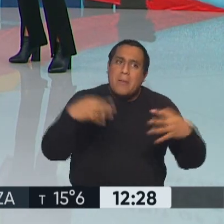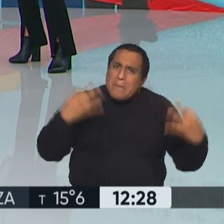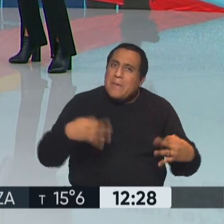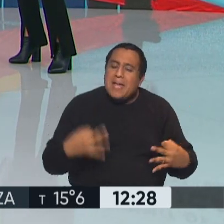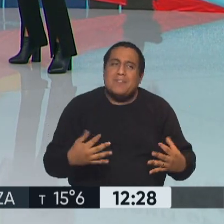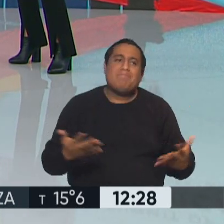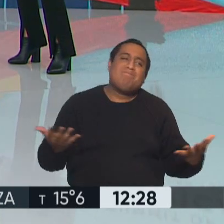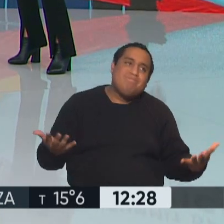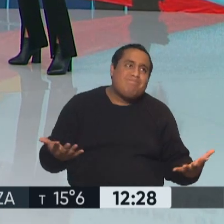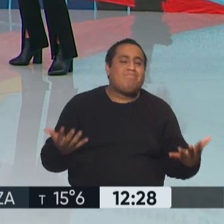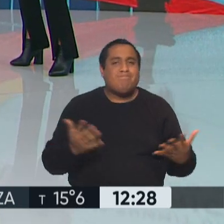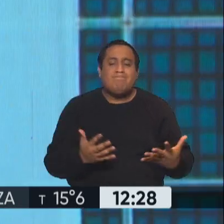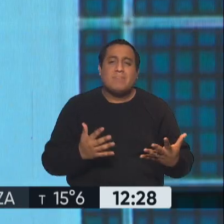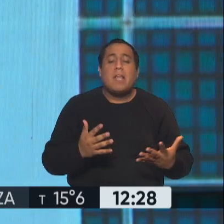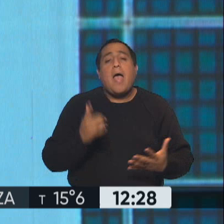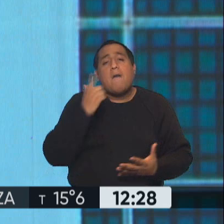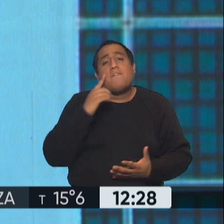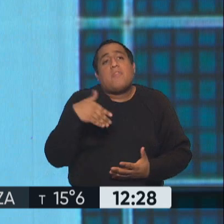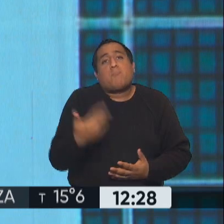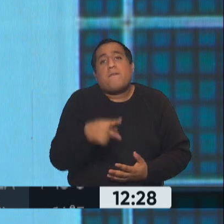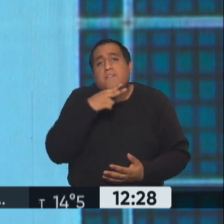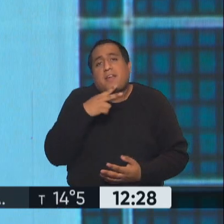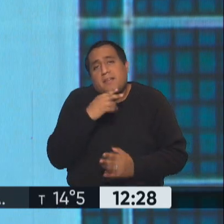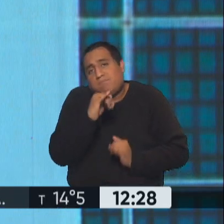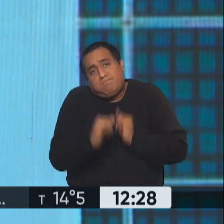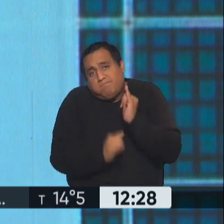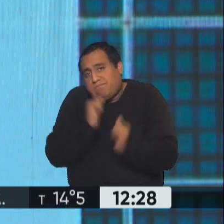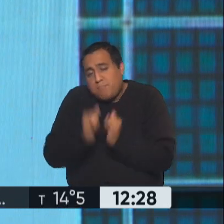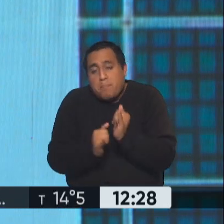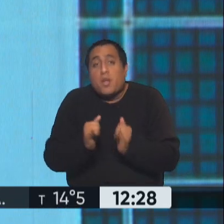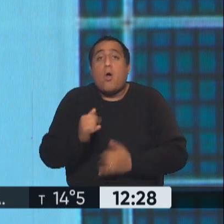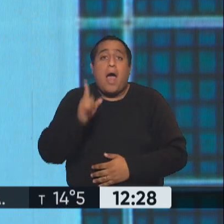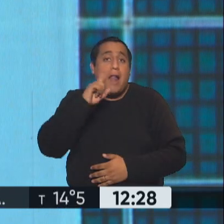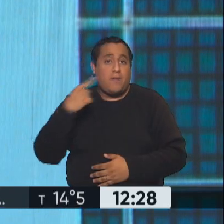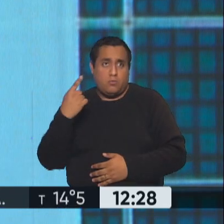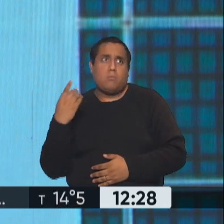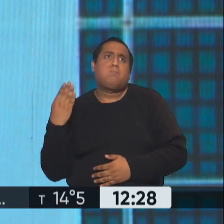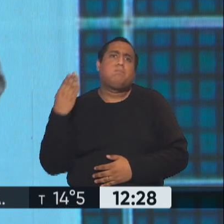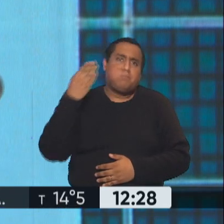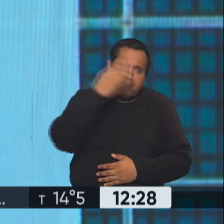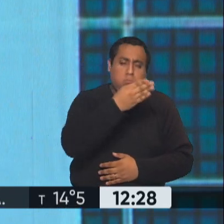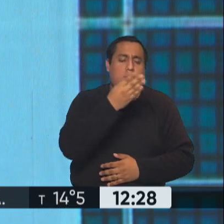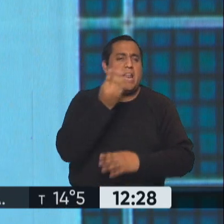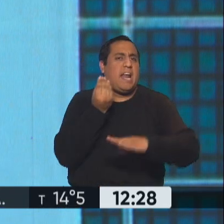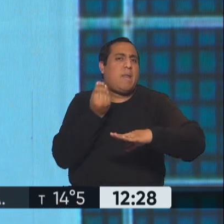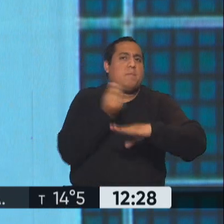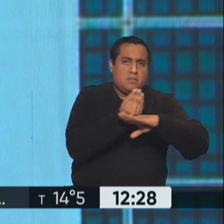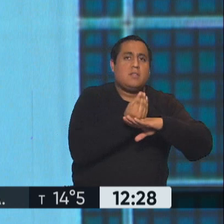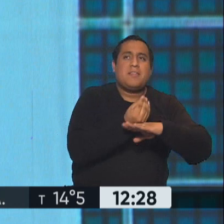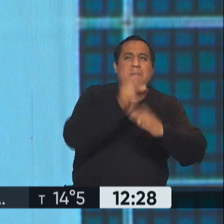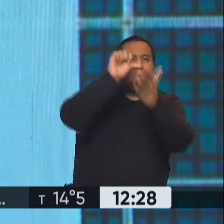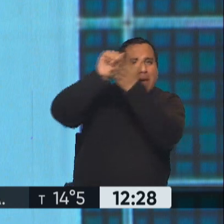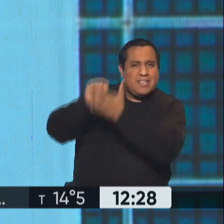cumbre al final. Que, bueno, lo sabremos el día viernes. Pero, en principio, Alberto Fernández va a ir como voz principal de los